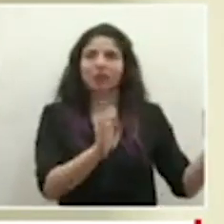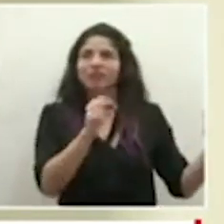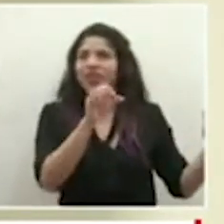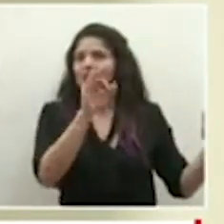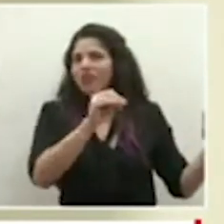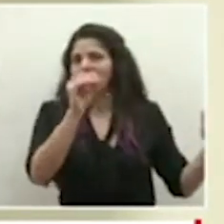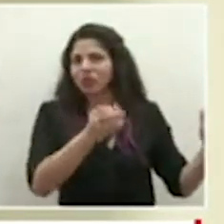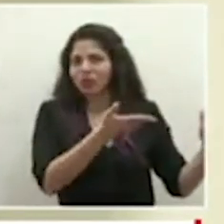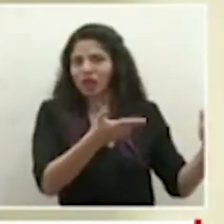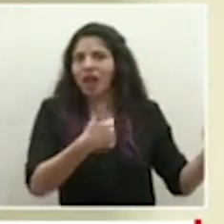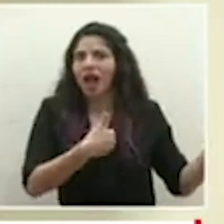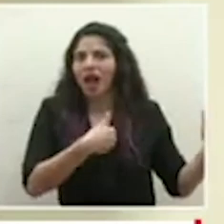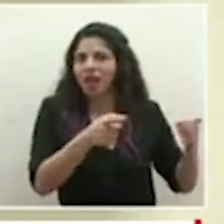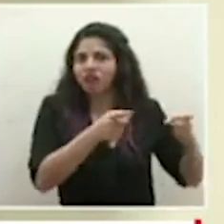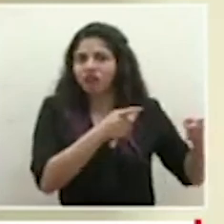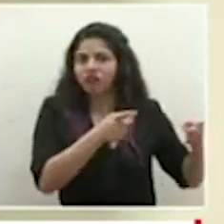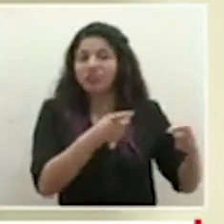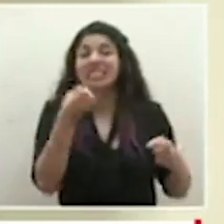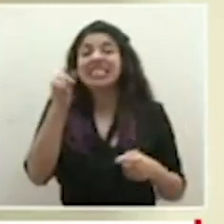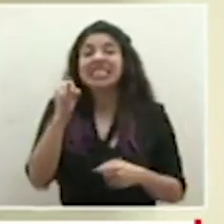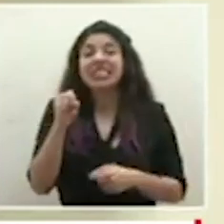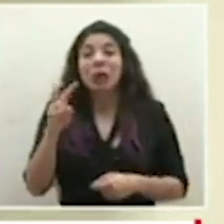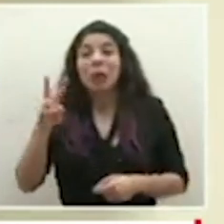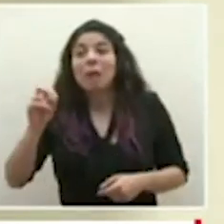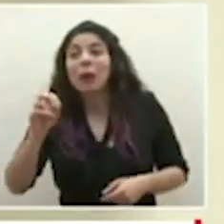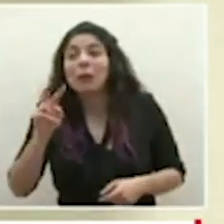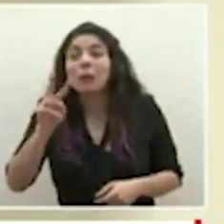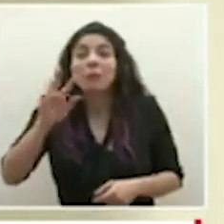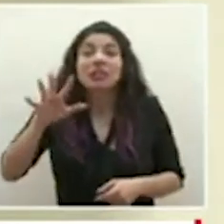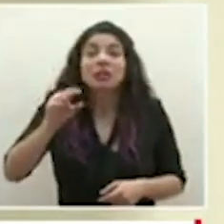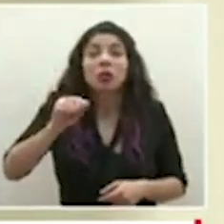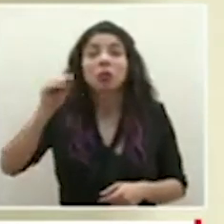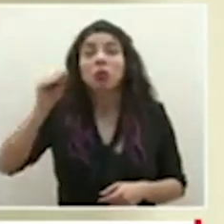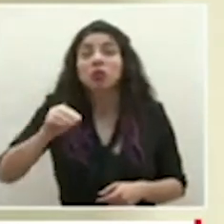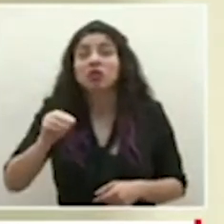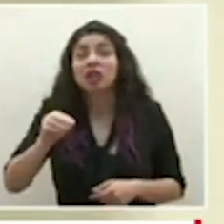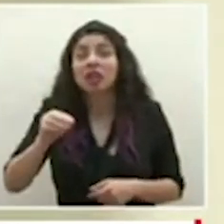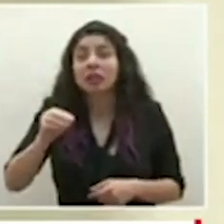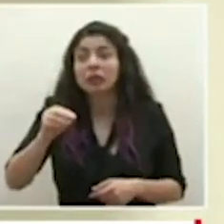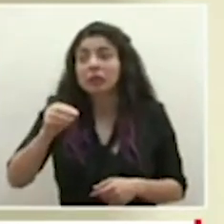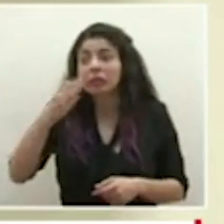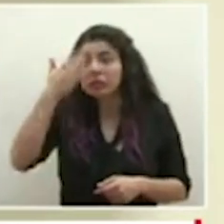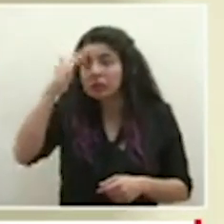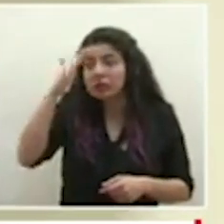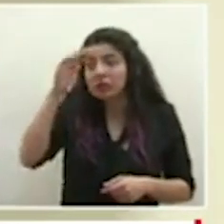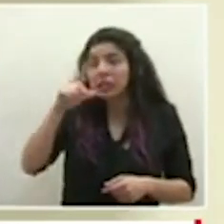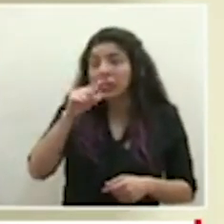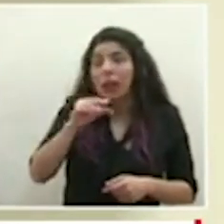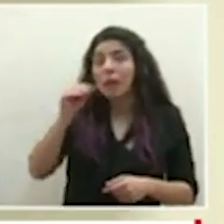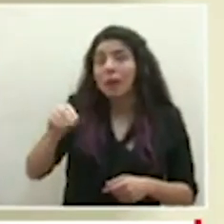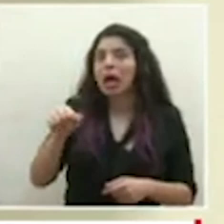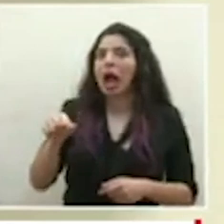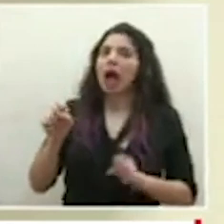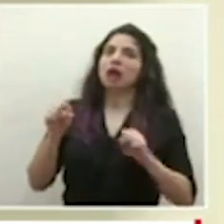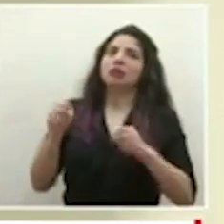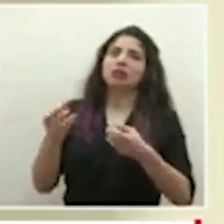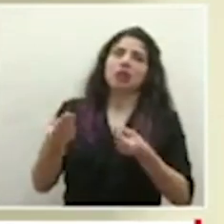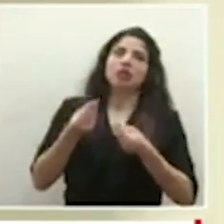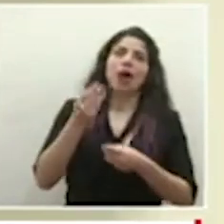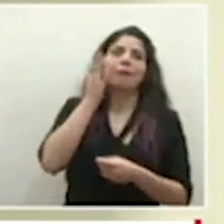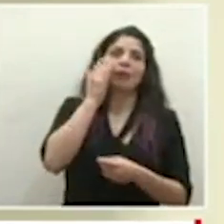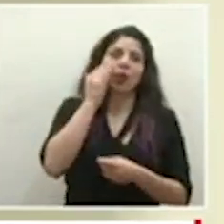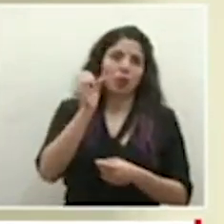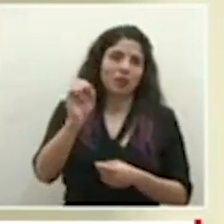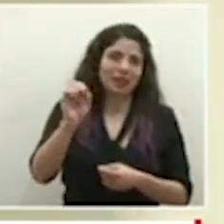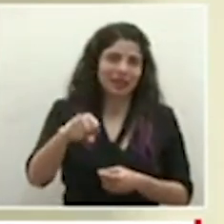tuviéramos por ejemplo un porcentaje de un 20% 25% sin nexo y que se quede ese estatus así pues es una alarma muy fuerte ya casi que podría